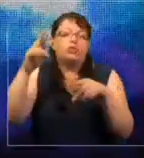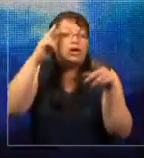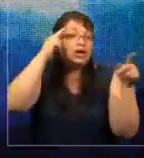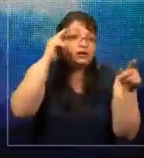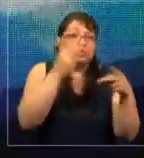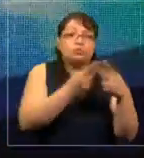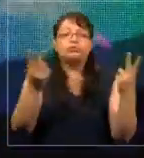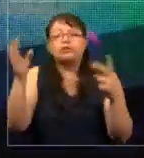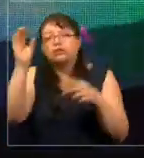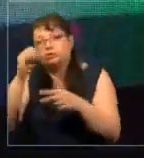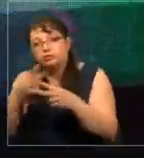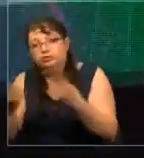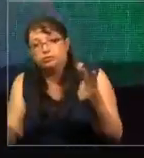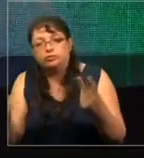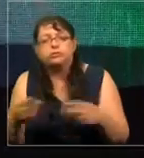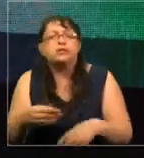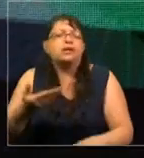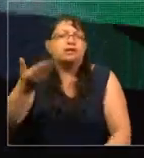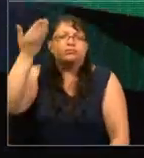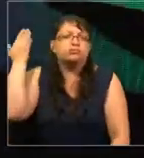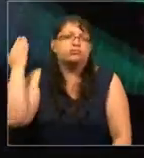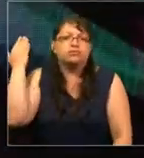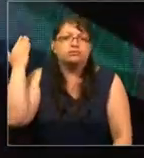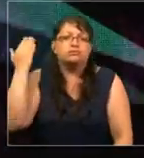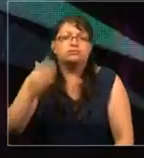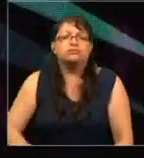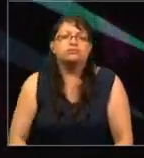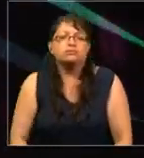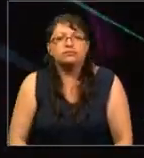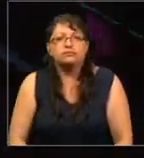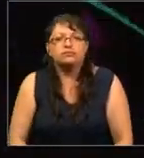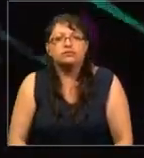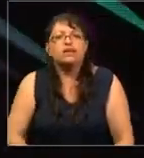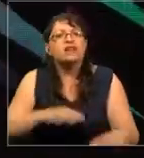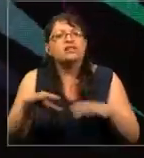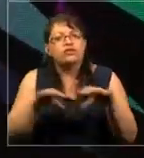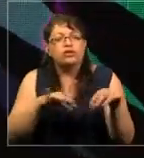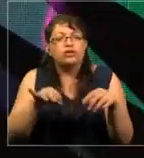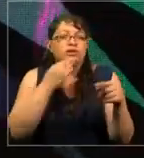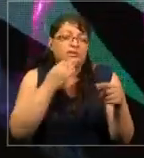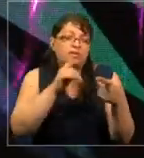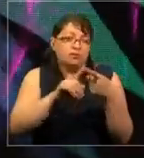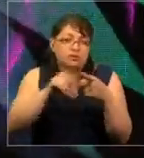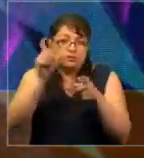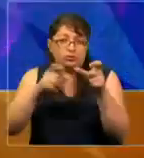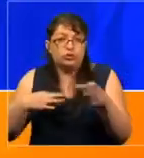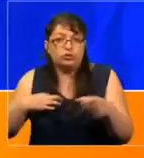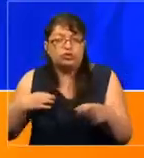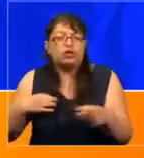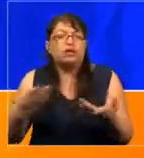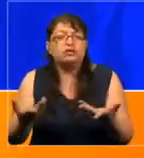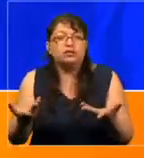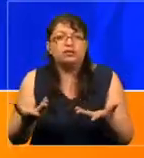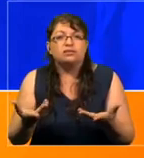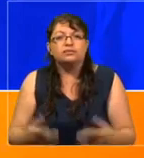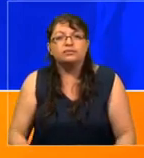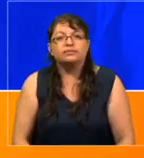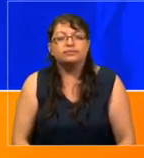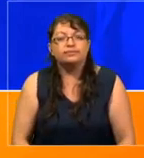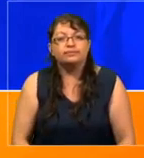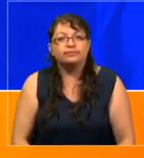En el pasado, la mayoría del activismo, de la participación ciudadana, fue